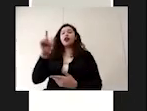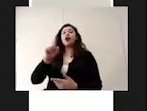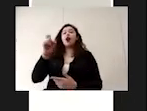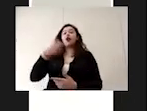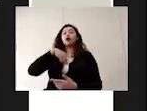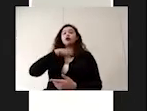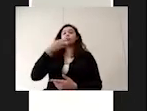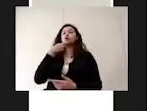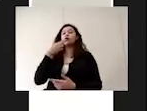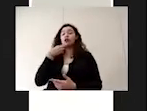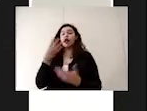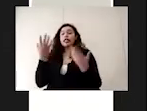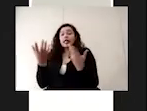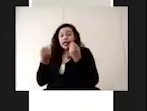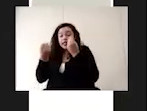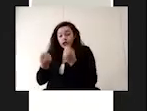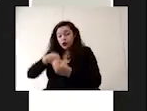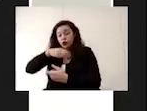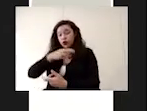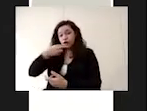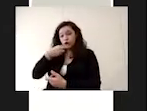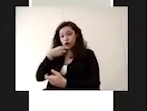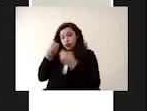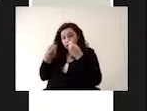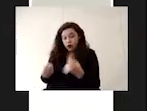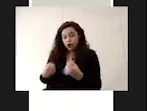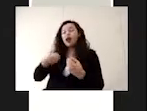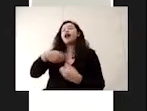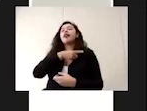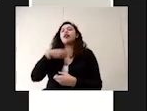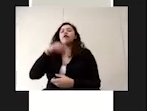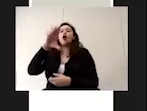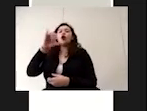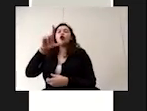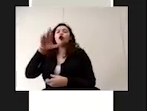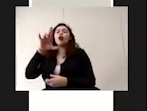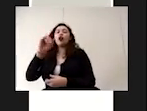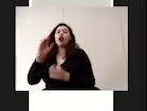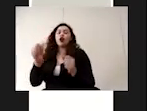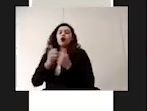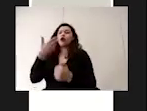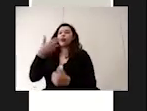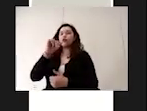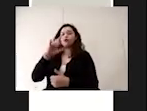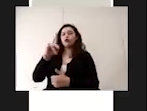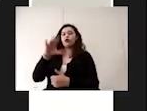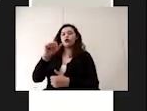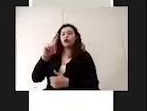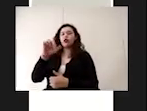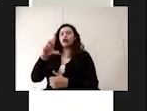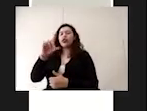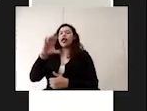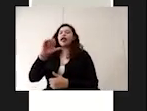utilicemos sea segura para nuestro uso, la vamos a clorar con hipoclorito de calcio que repetimos es el